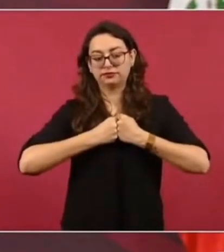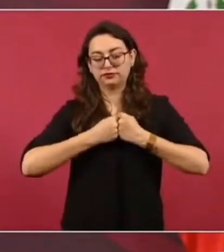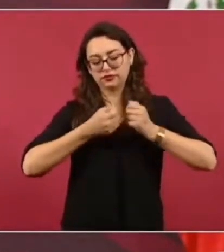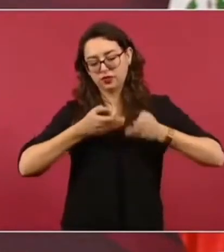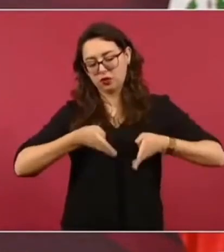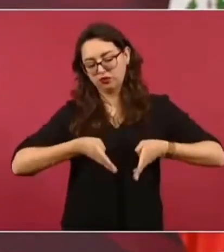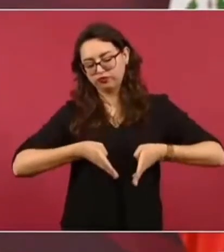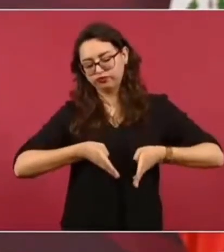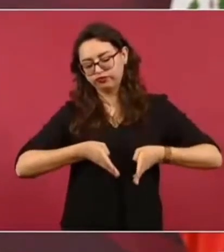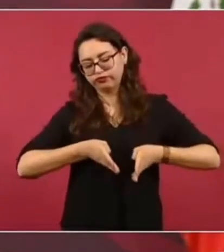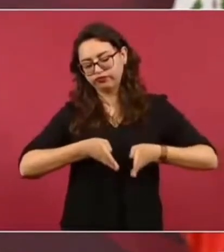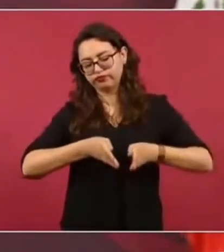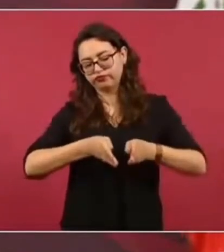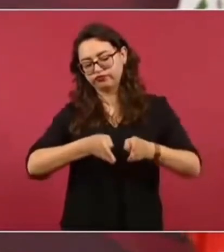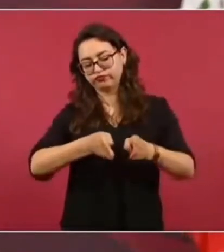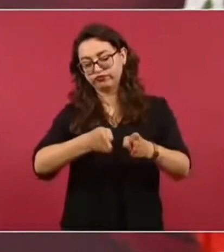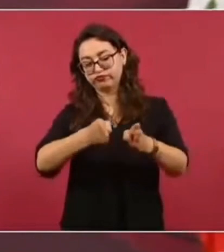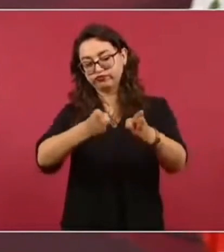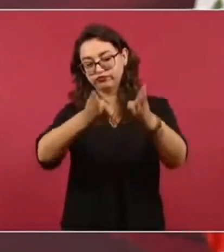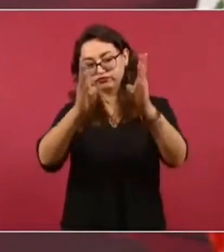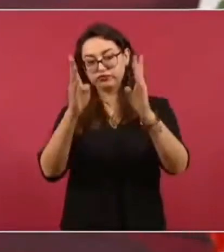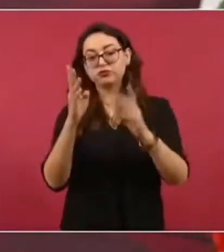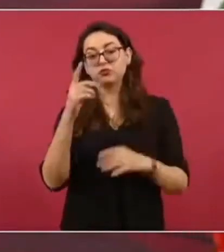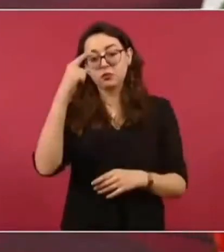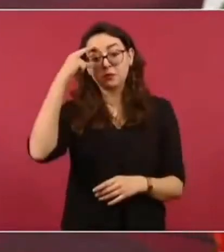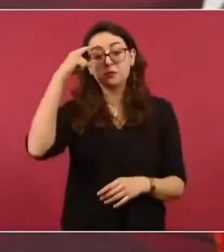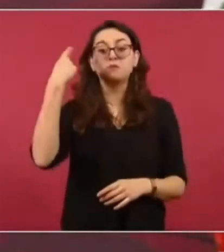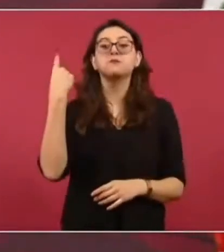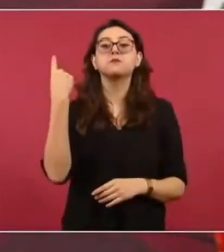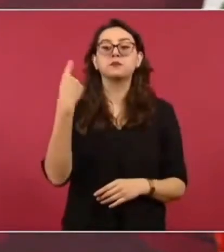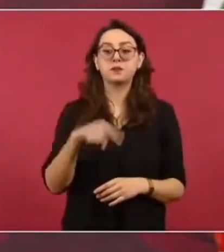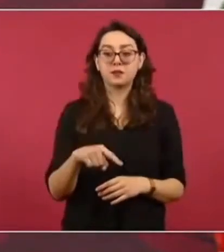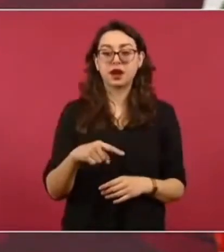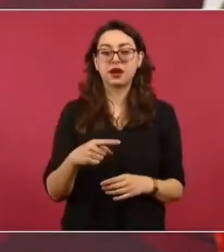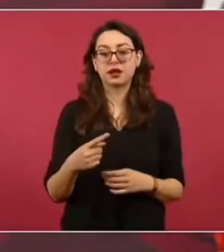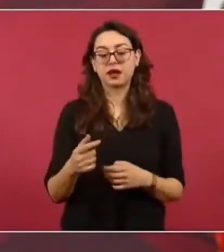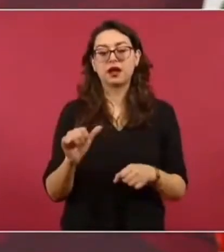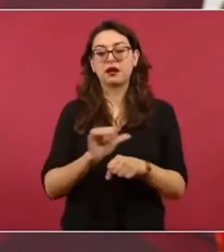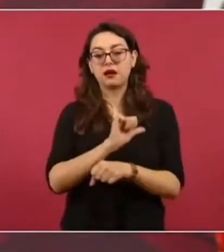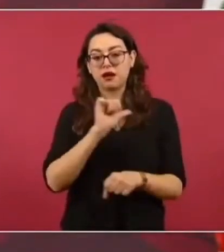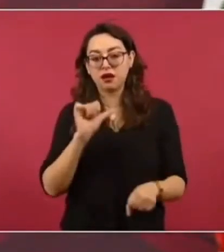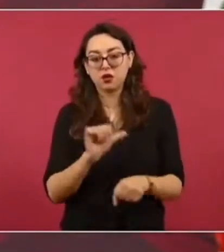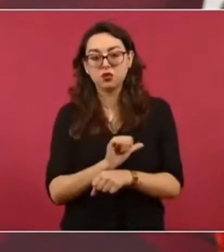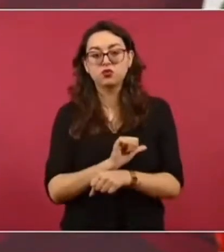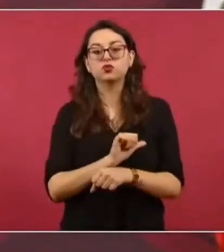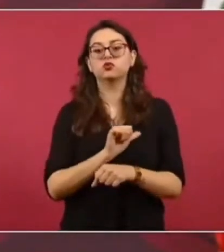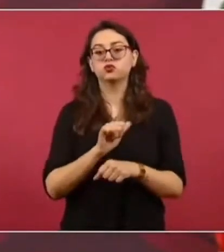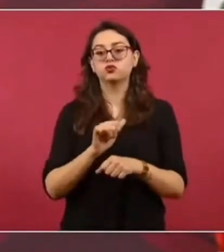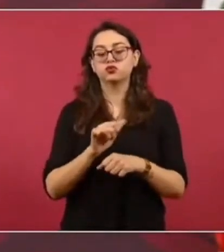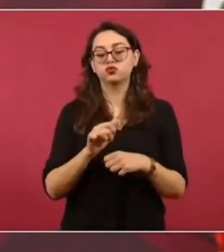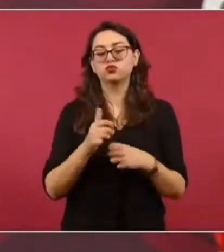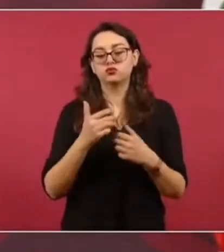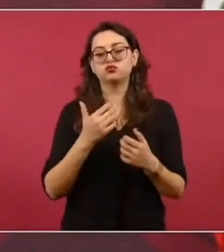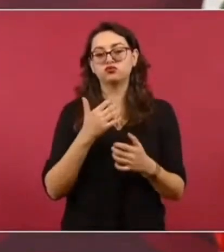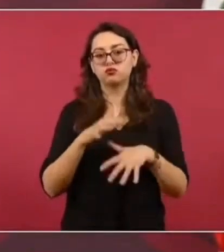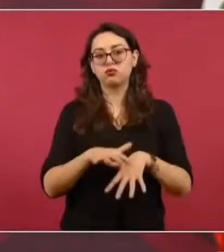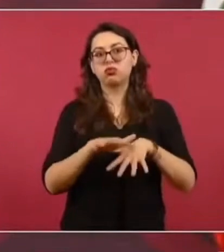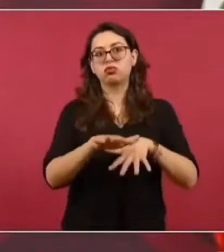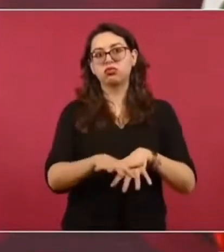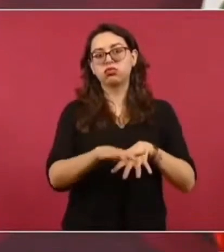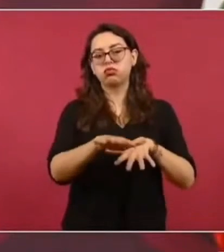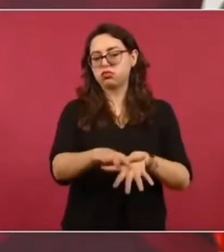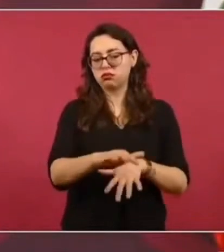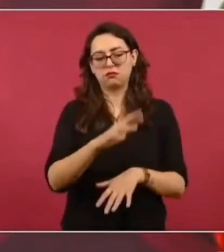para mejorar la circulación de los vehículos. Hoy en la mañana